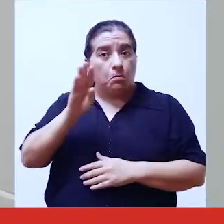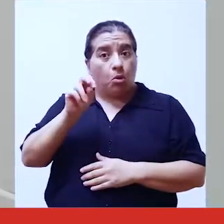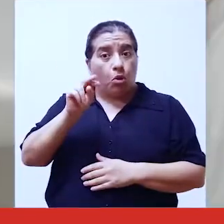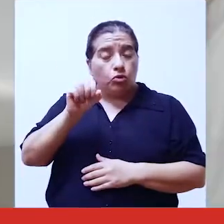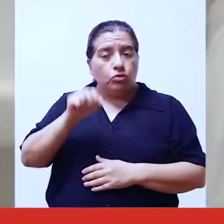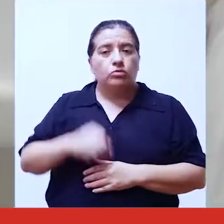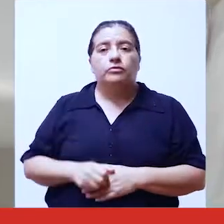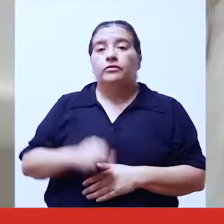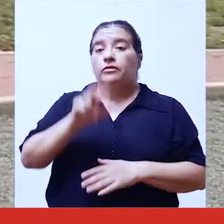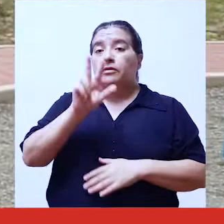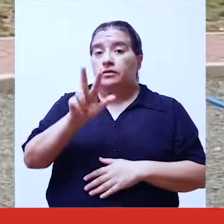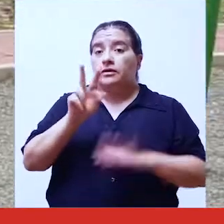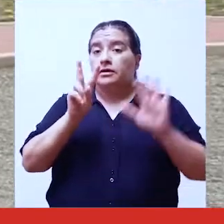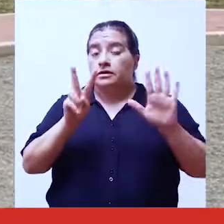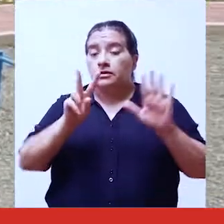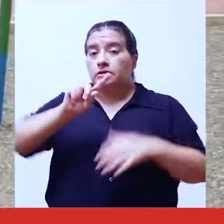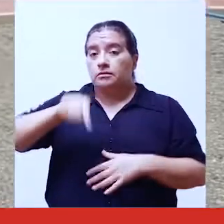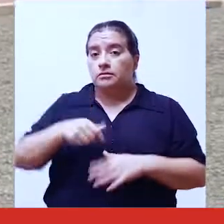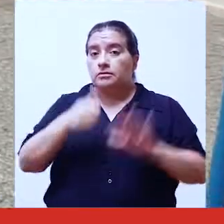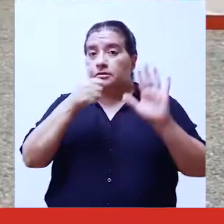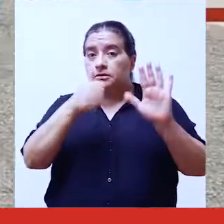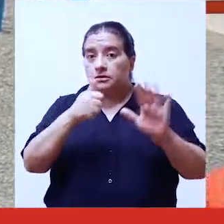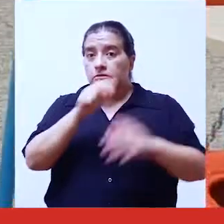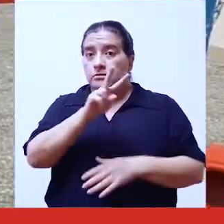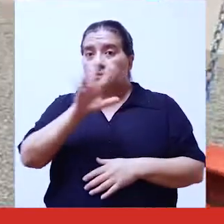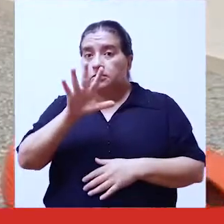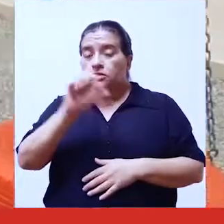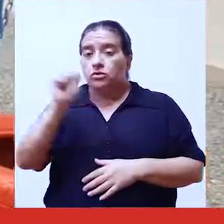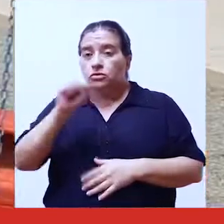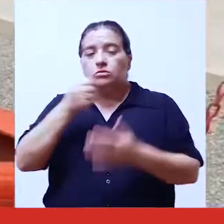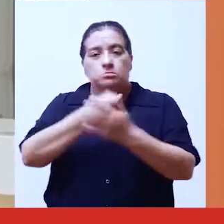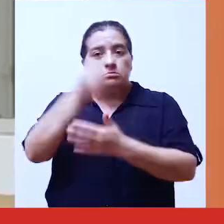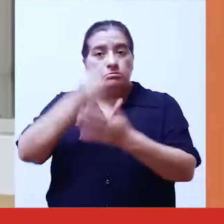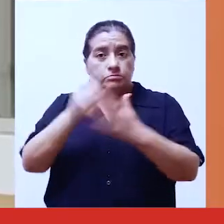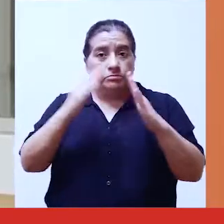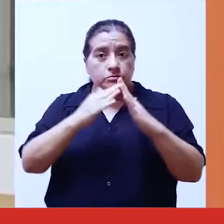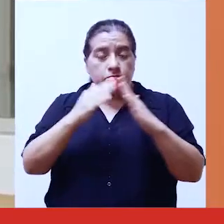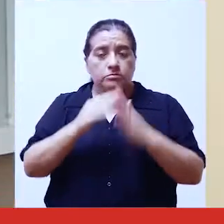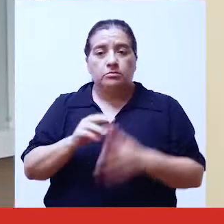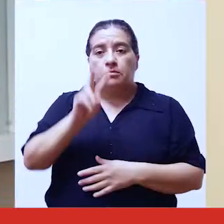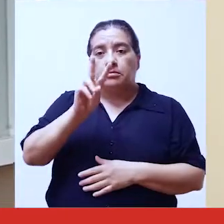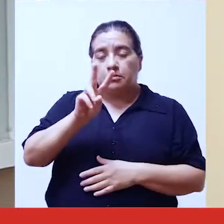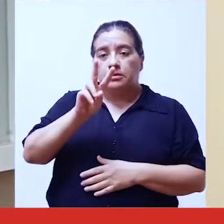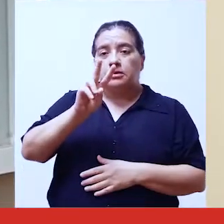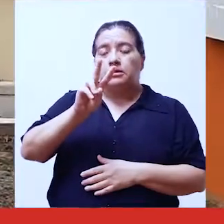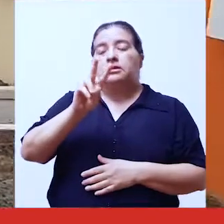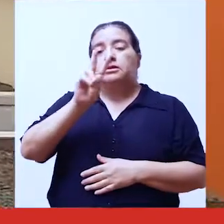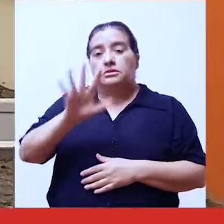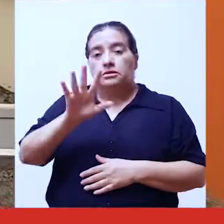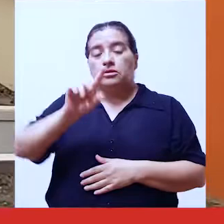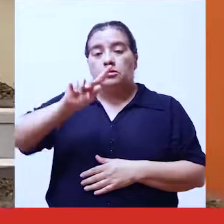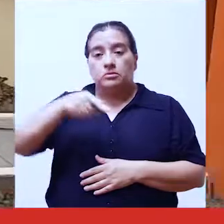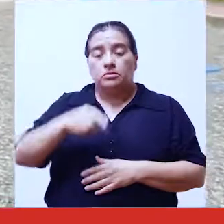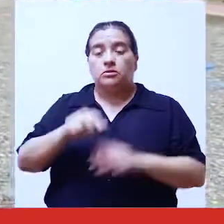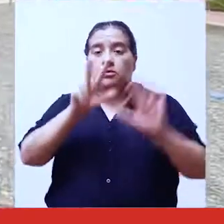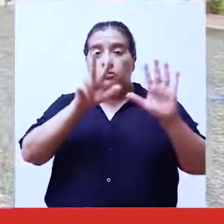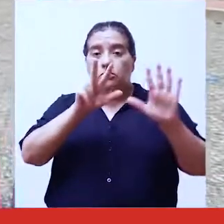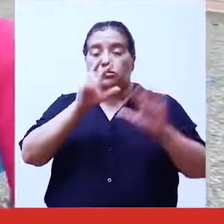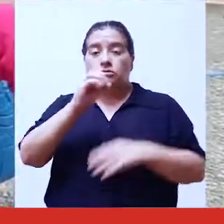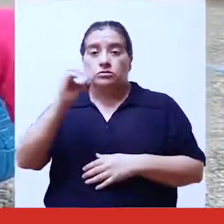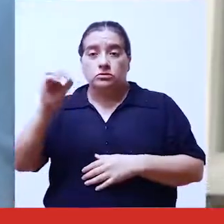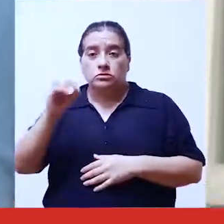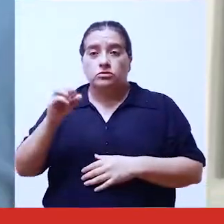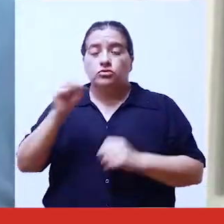aumentan el valor del bono familiar habitacional a 37.625 soles para compra de vivienda y a 25.800